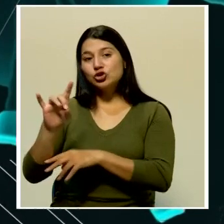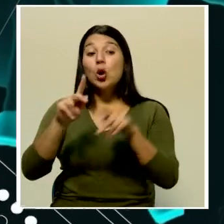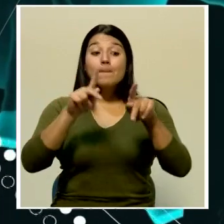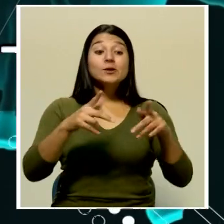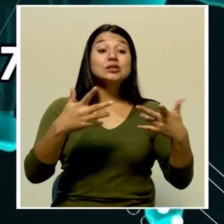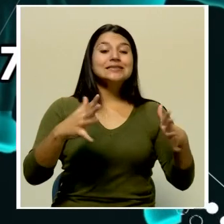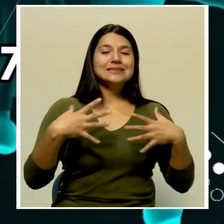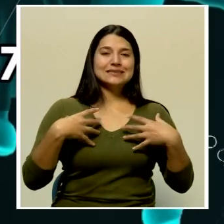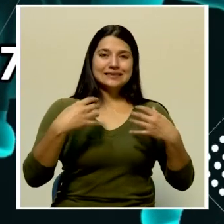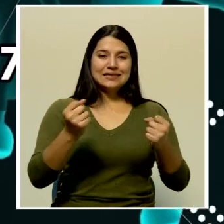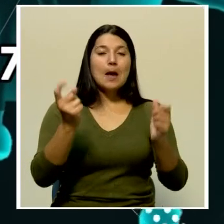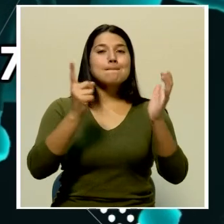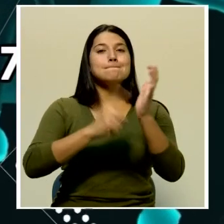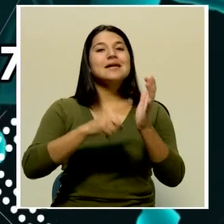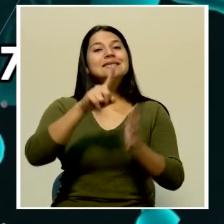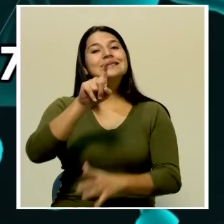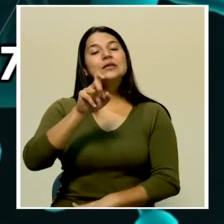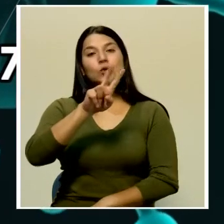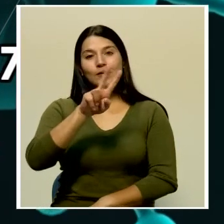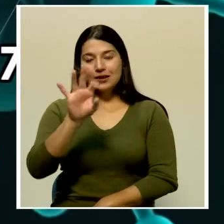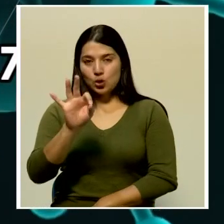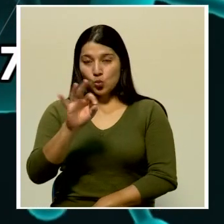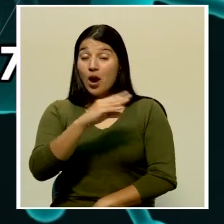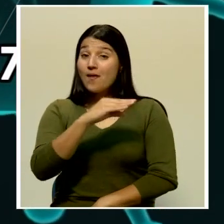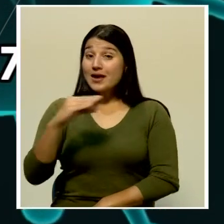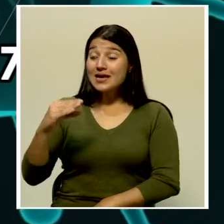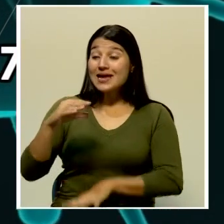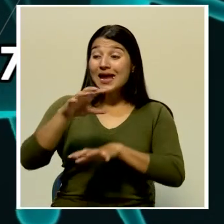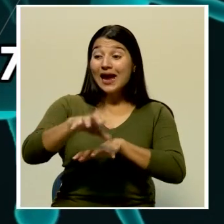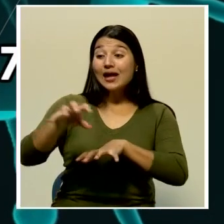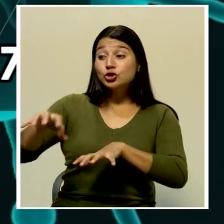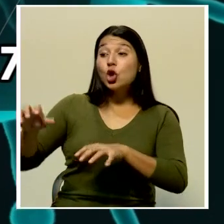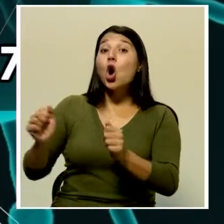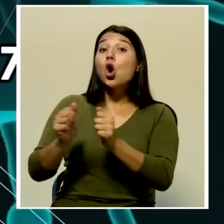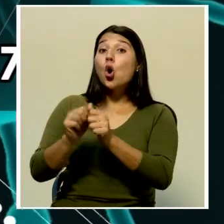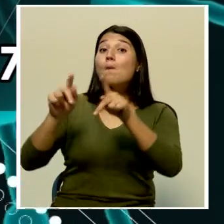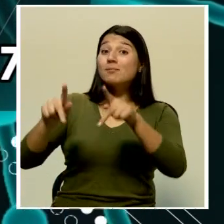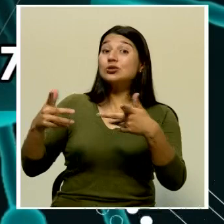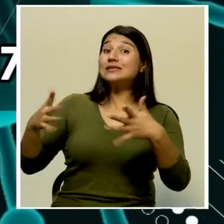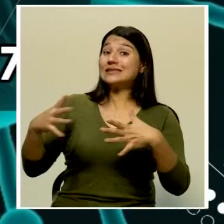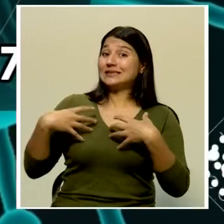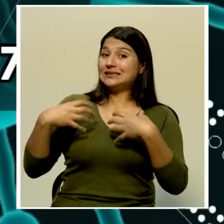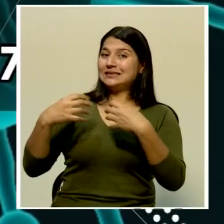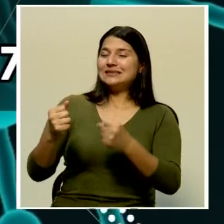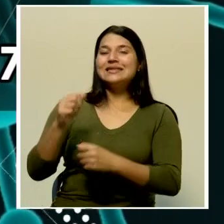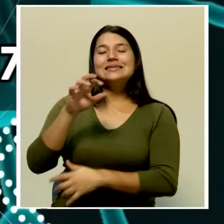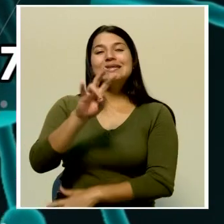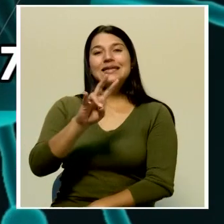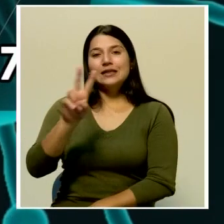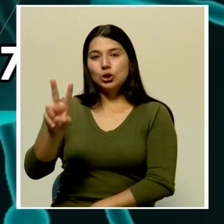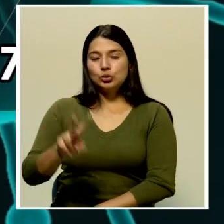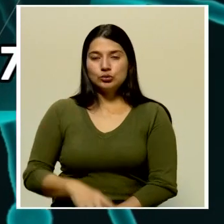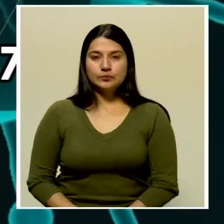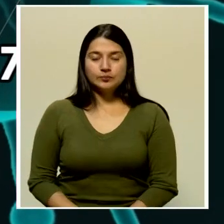recuperadas 1,129 y los cantones con personas recuperadas son 72.